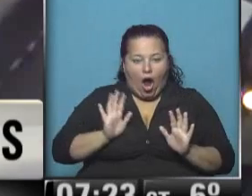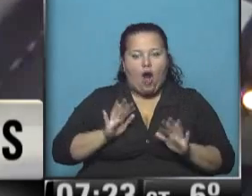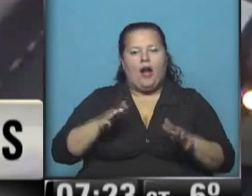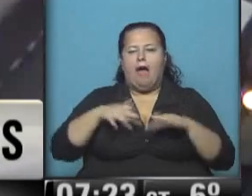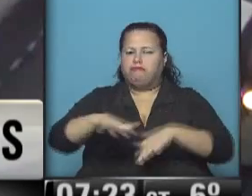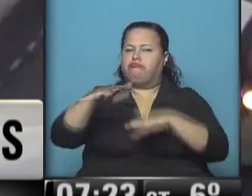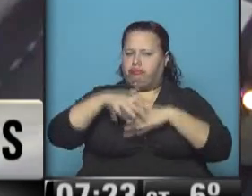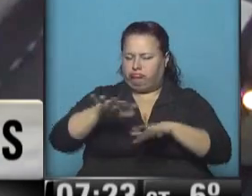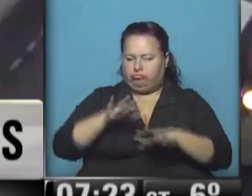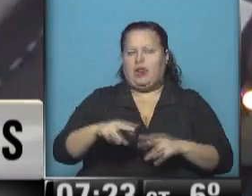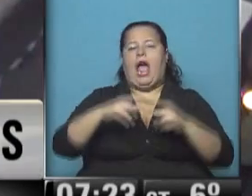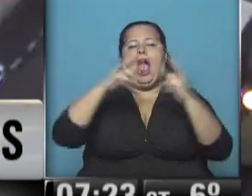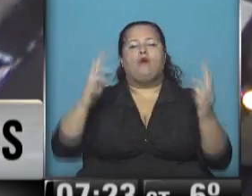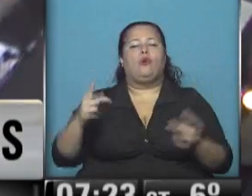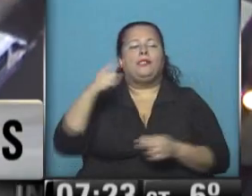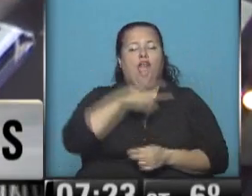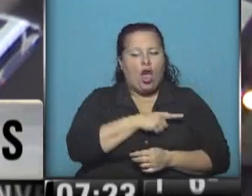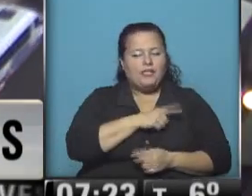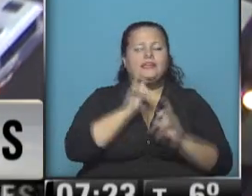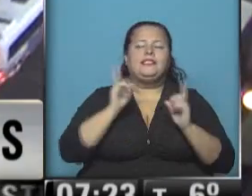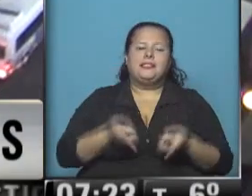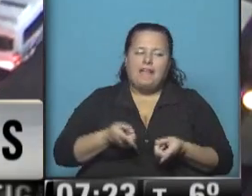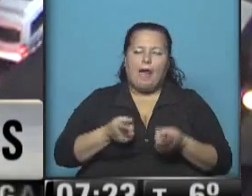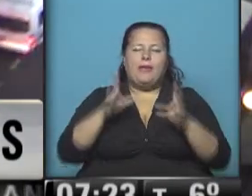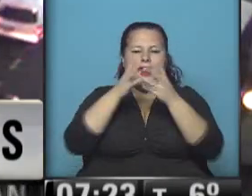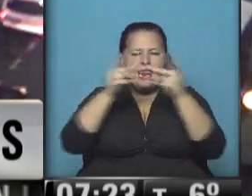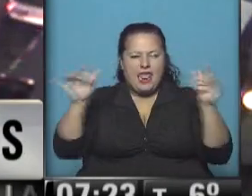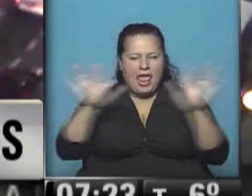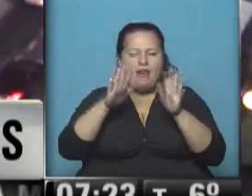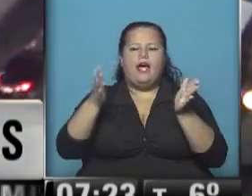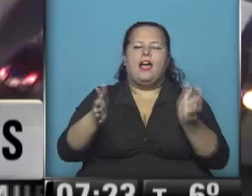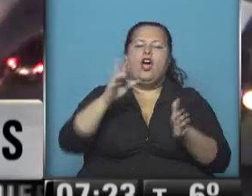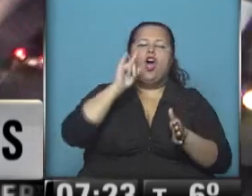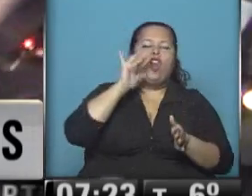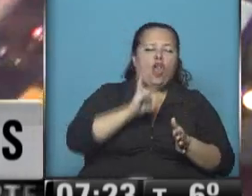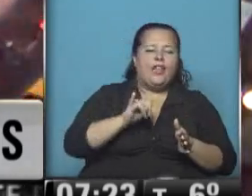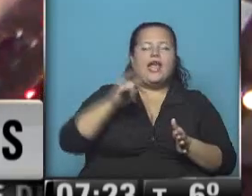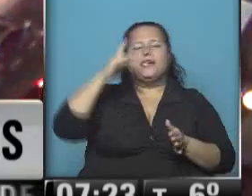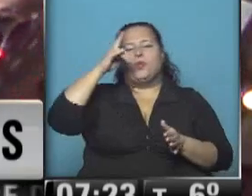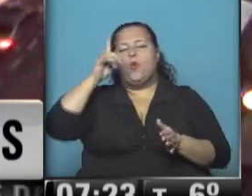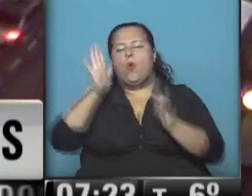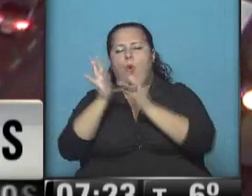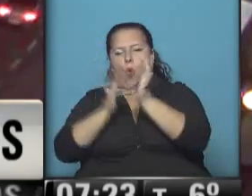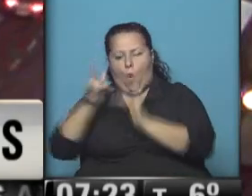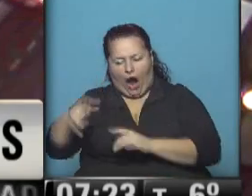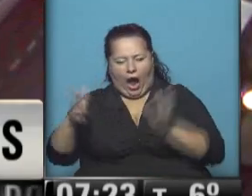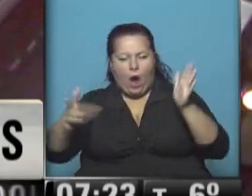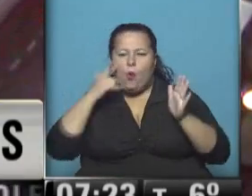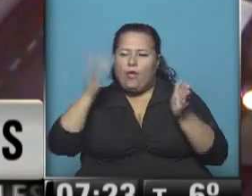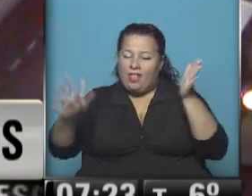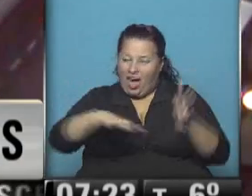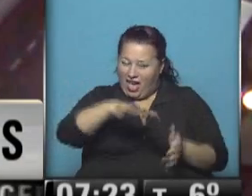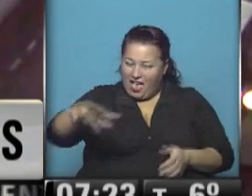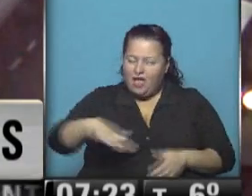ligero. En el acceso oeste, también tenemos niebla entre Rodríguez y Luján. Precaución, en esa zona